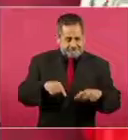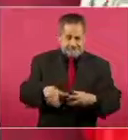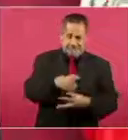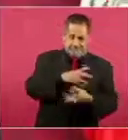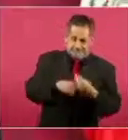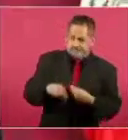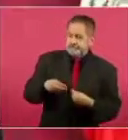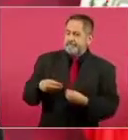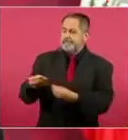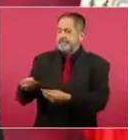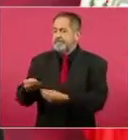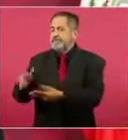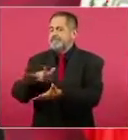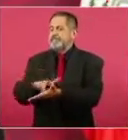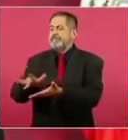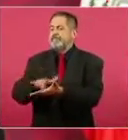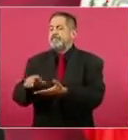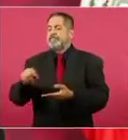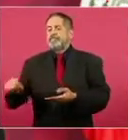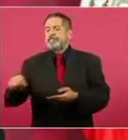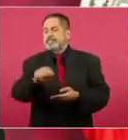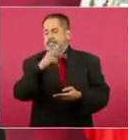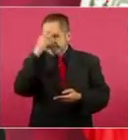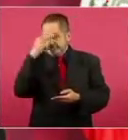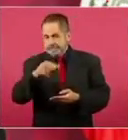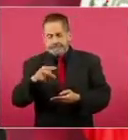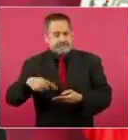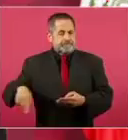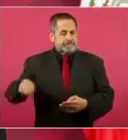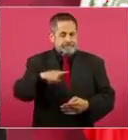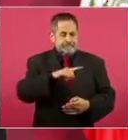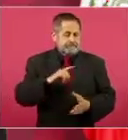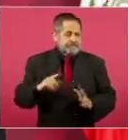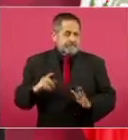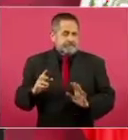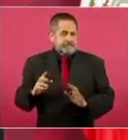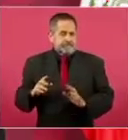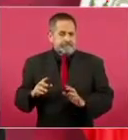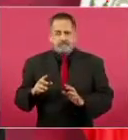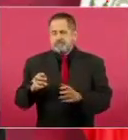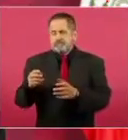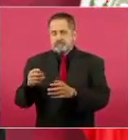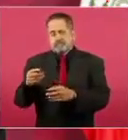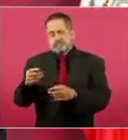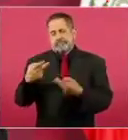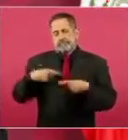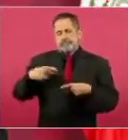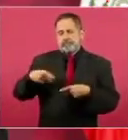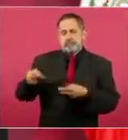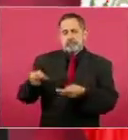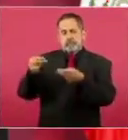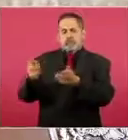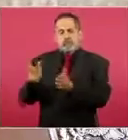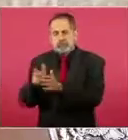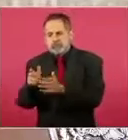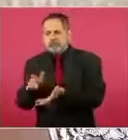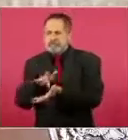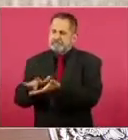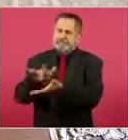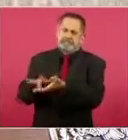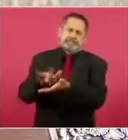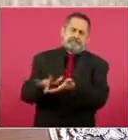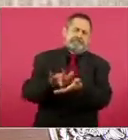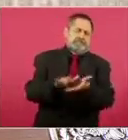a productores pequeños y vamos a dar